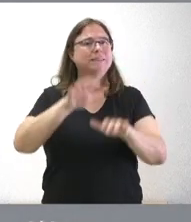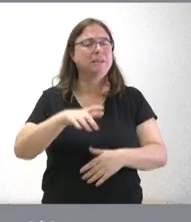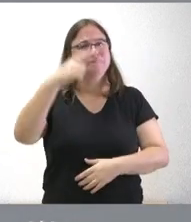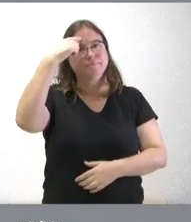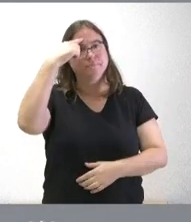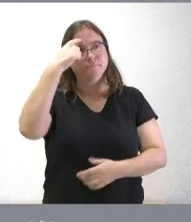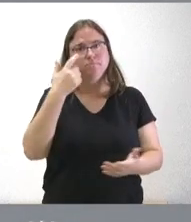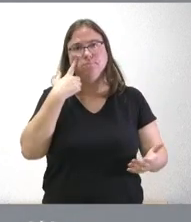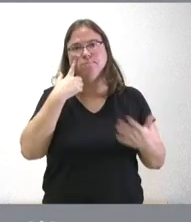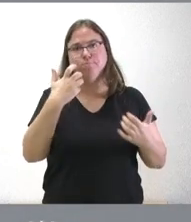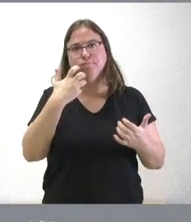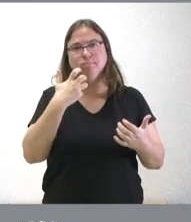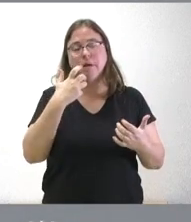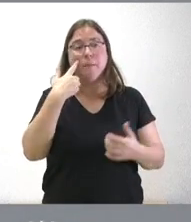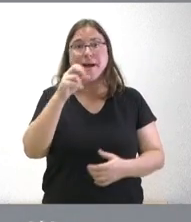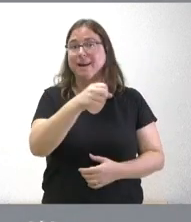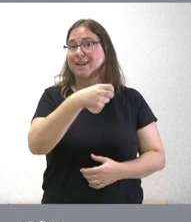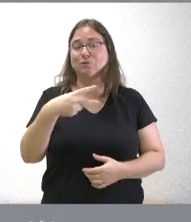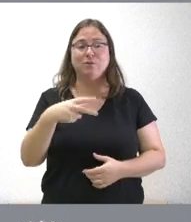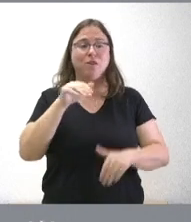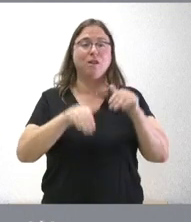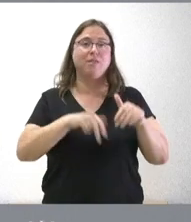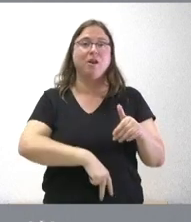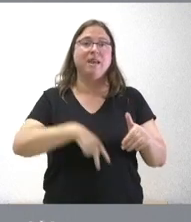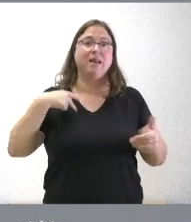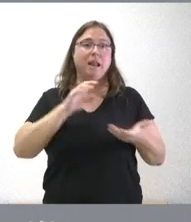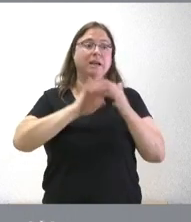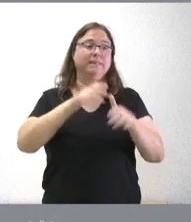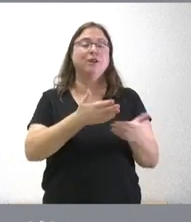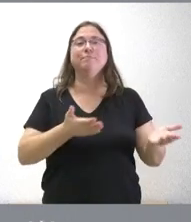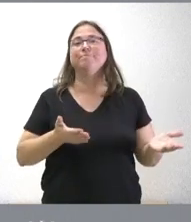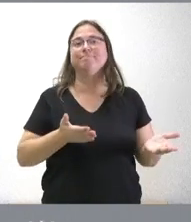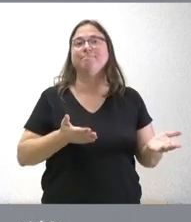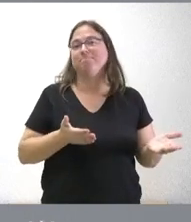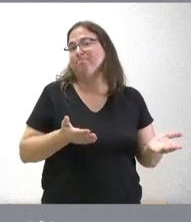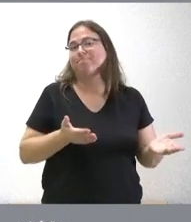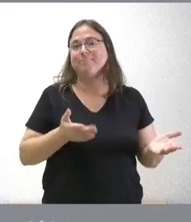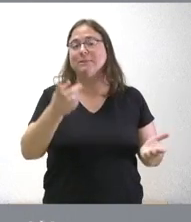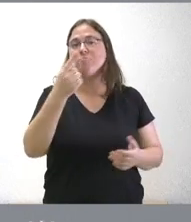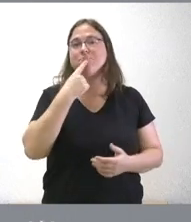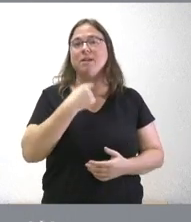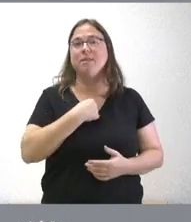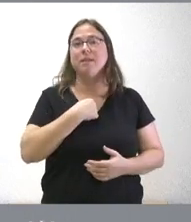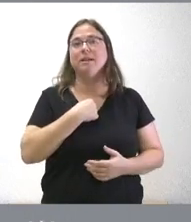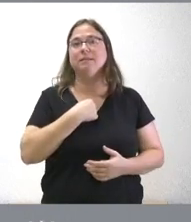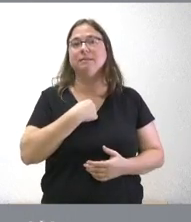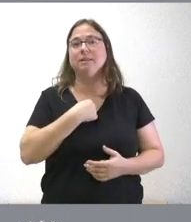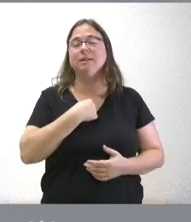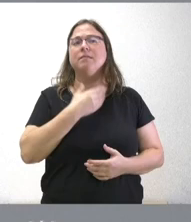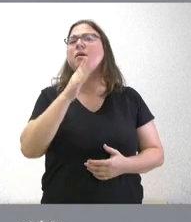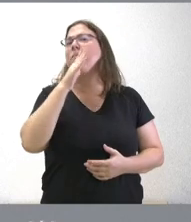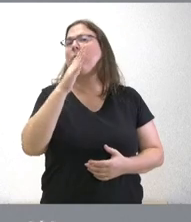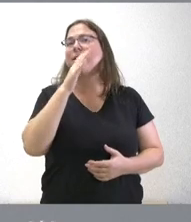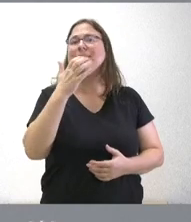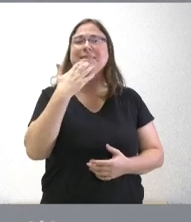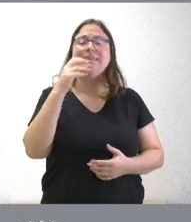hay una muy evidente es ver el resultado de las elecciones generales en Castilla y León usted me dice que hubiera pasado